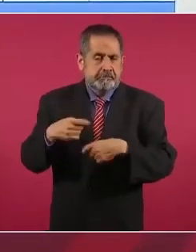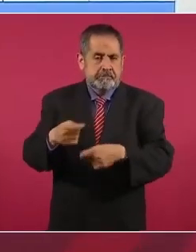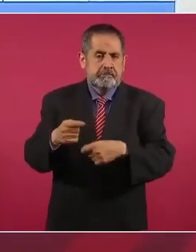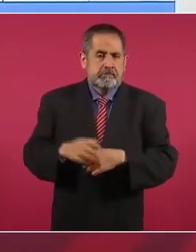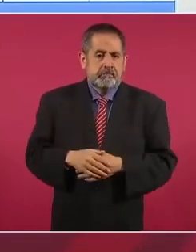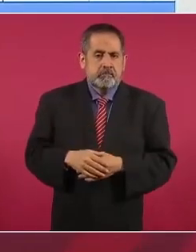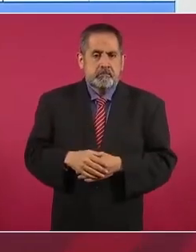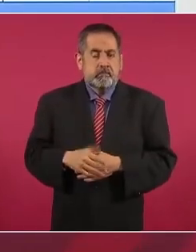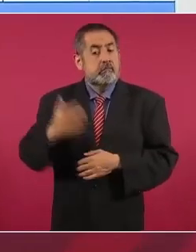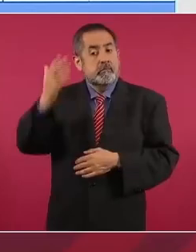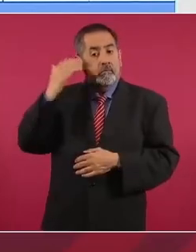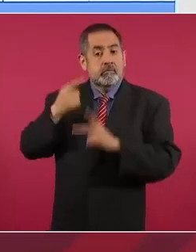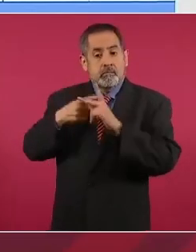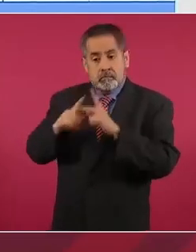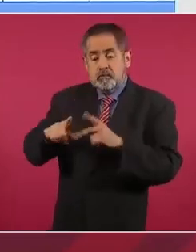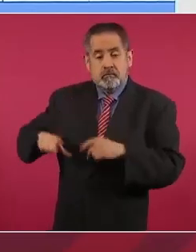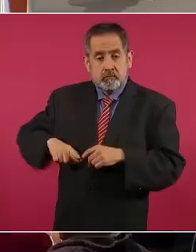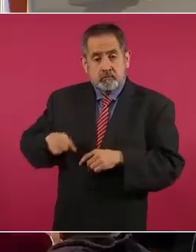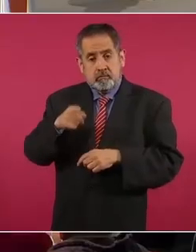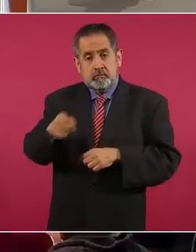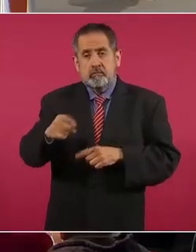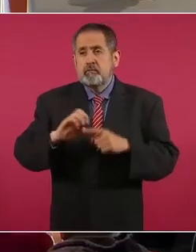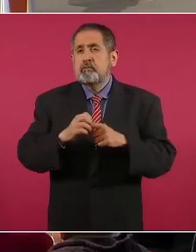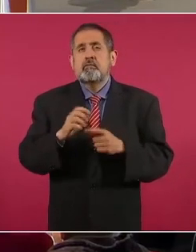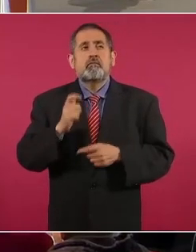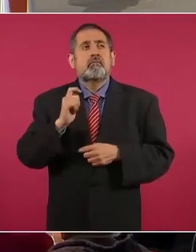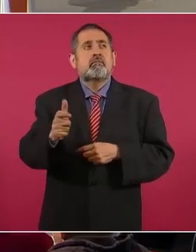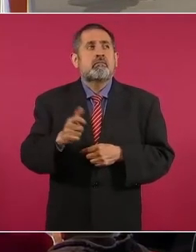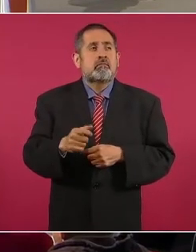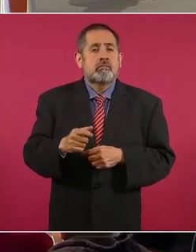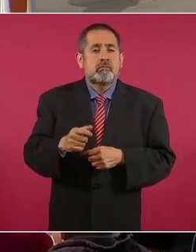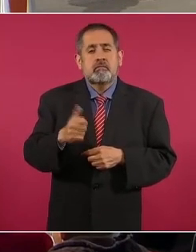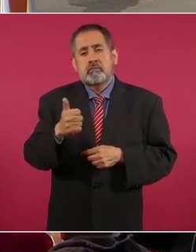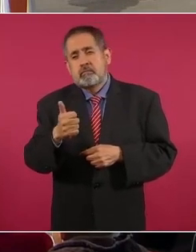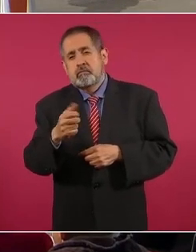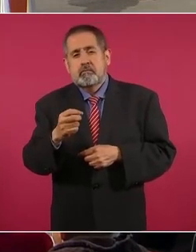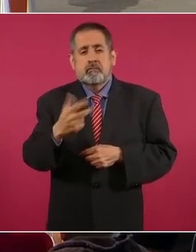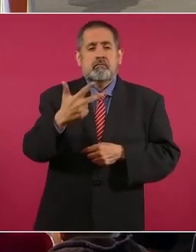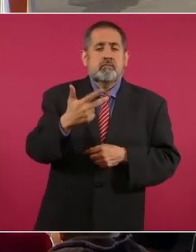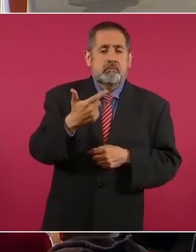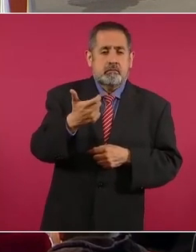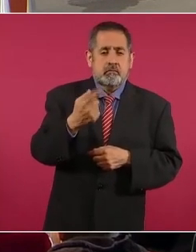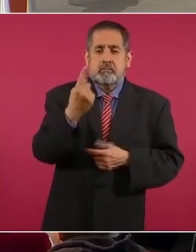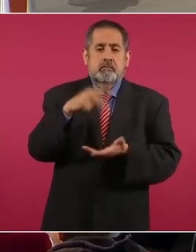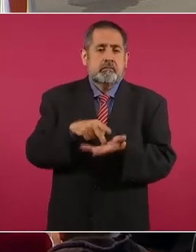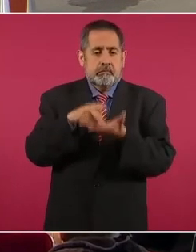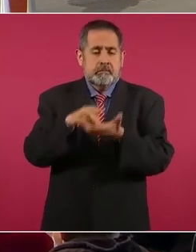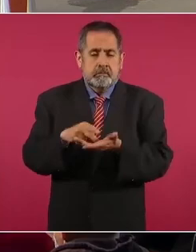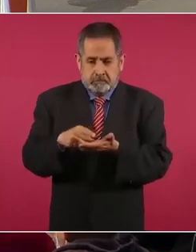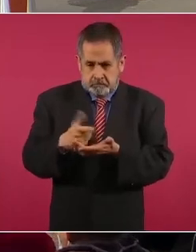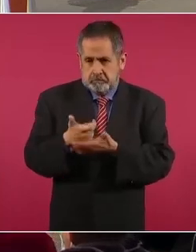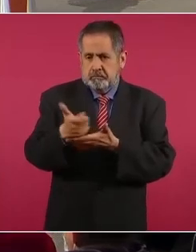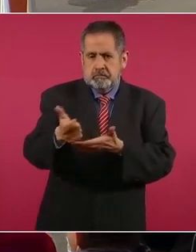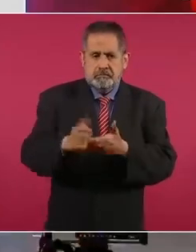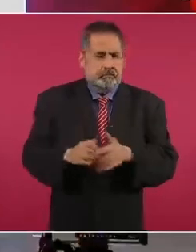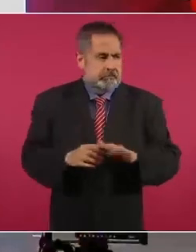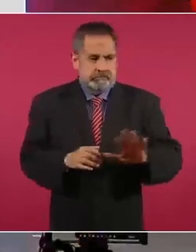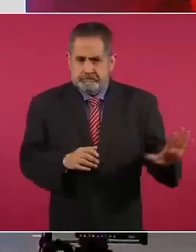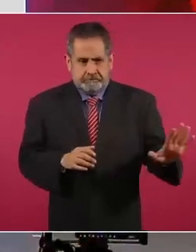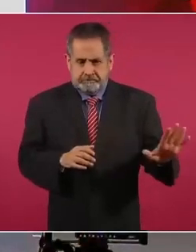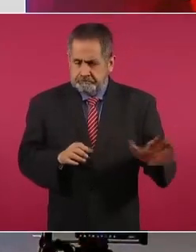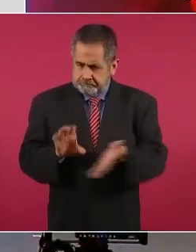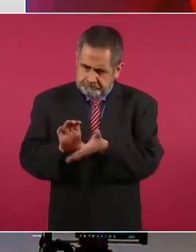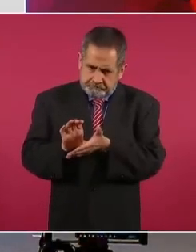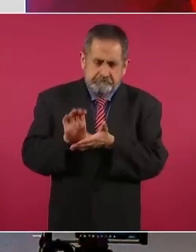Cuando llegamos al gobierno eran 6, 8 pesos, kilo, los les pagaban. Ya se fijó